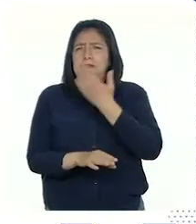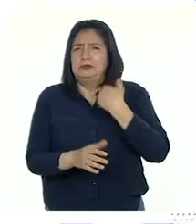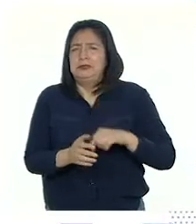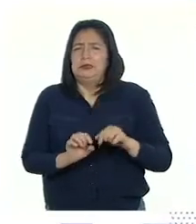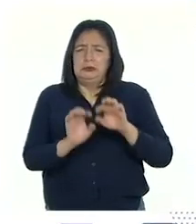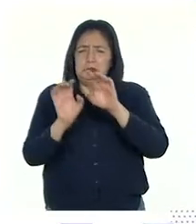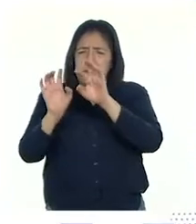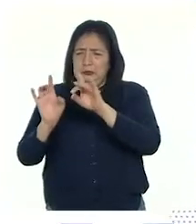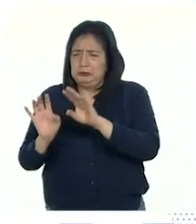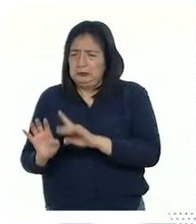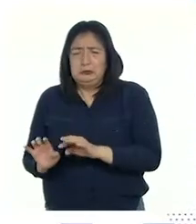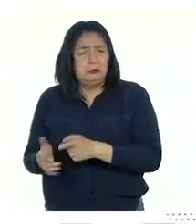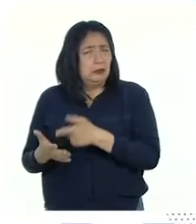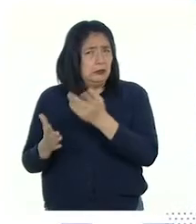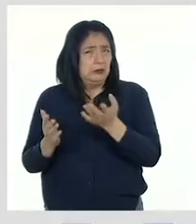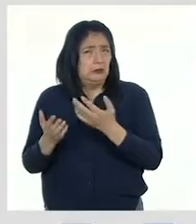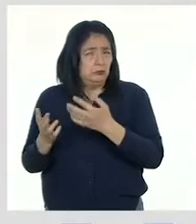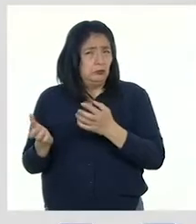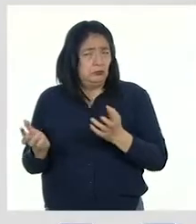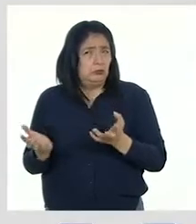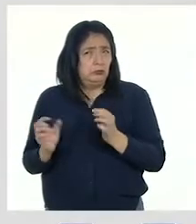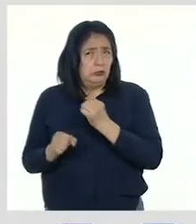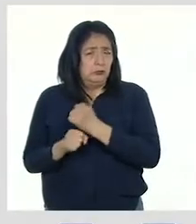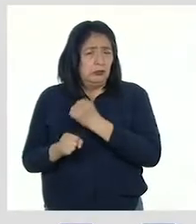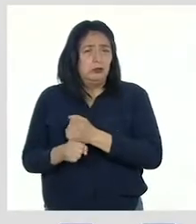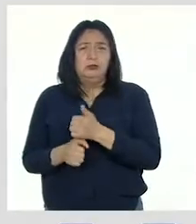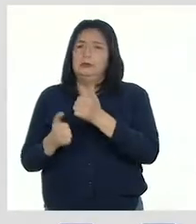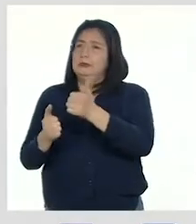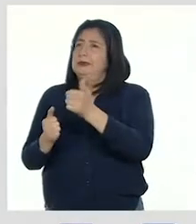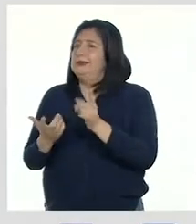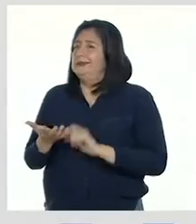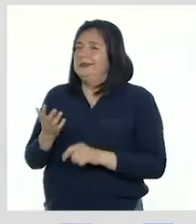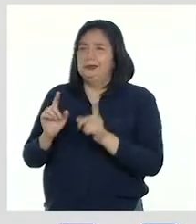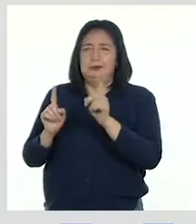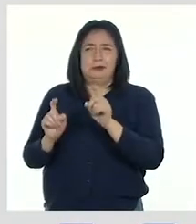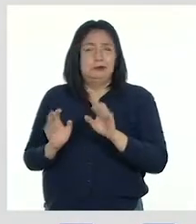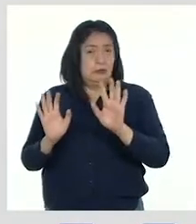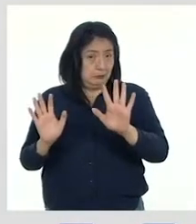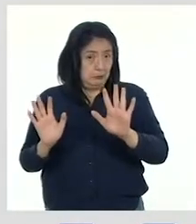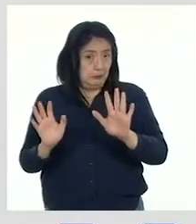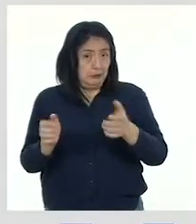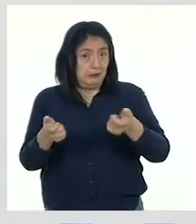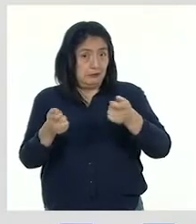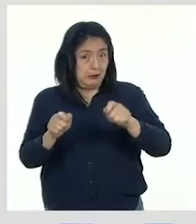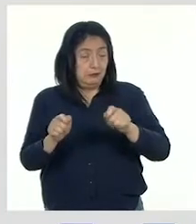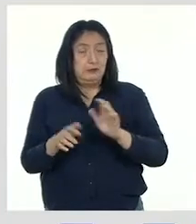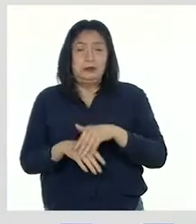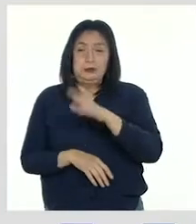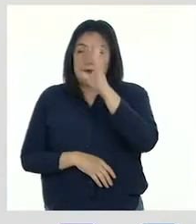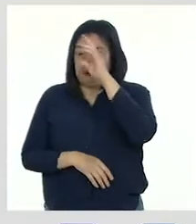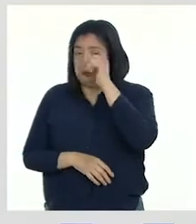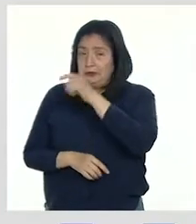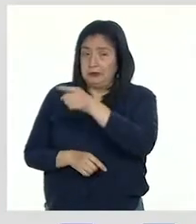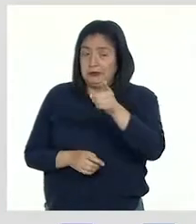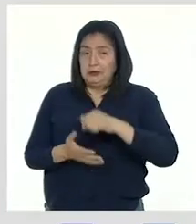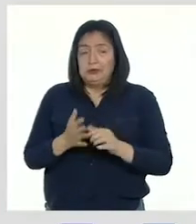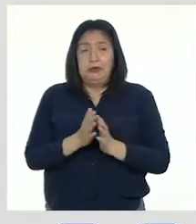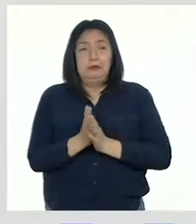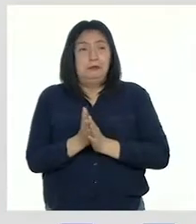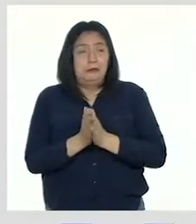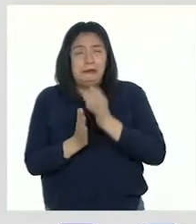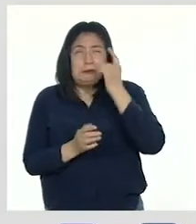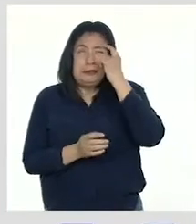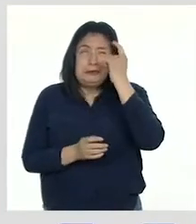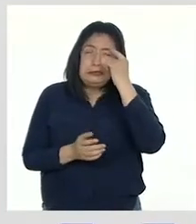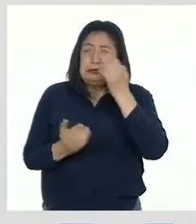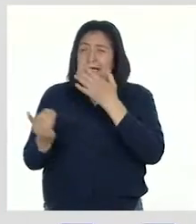versiones finales de tus productos? ¡Uy, qué buenas preguntas! ¿Le parece si vamos a una pausa y así las chicas y chicos aprovechan